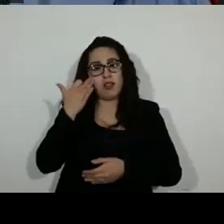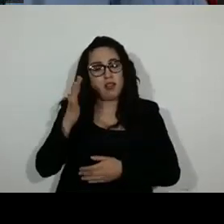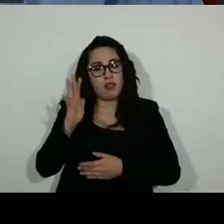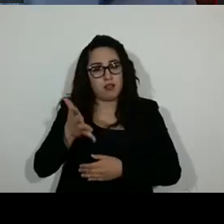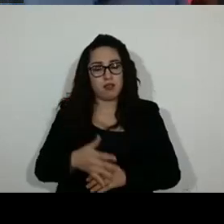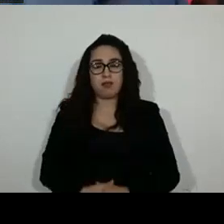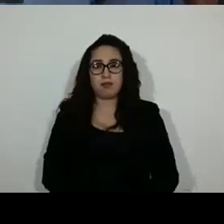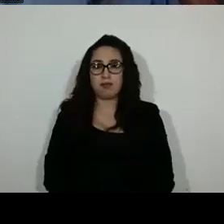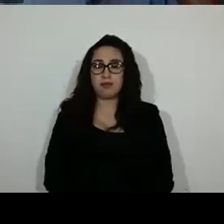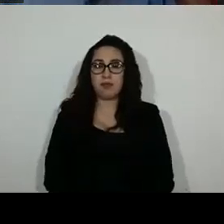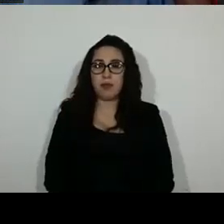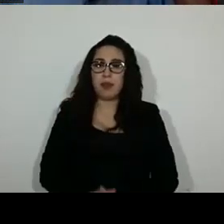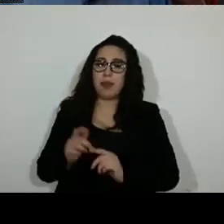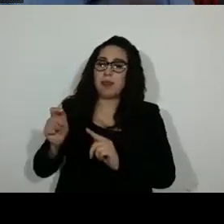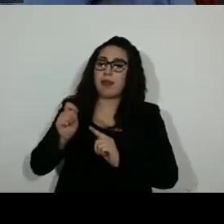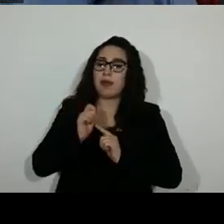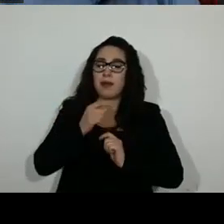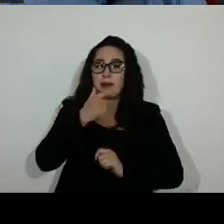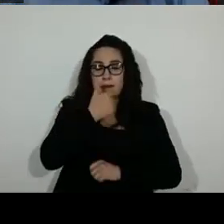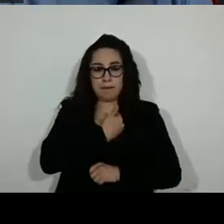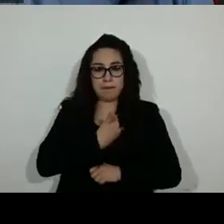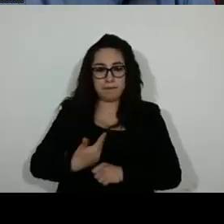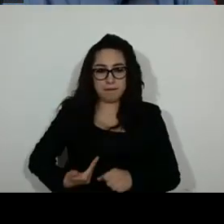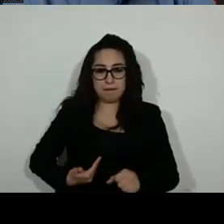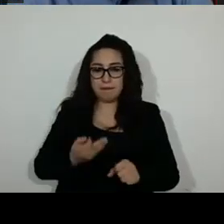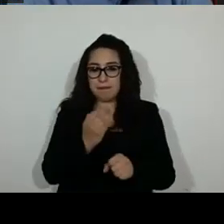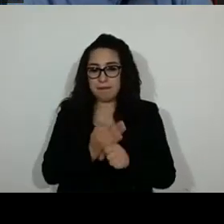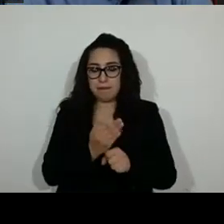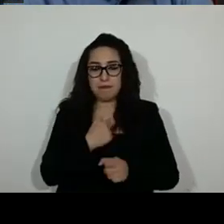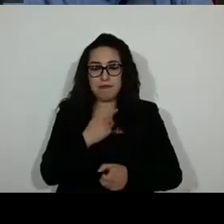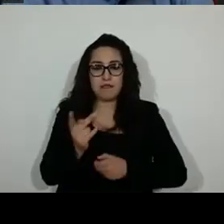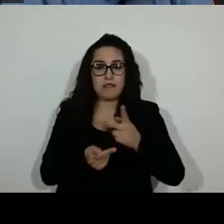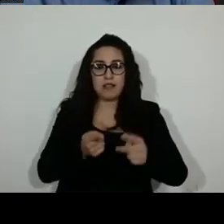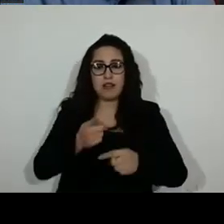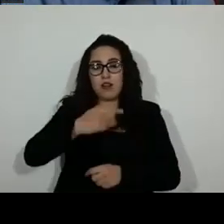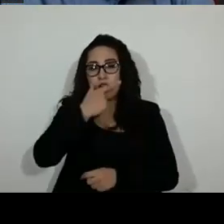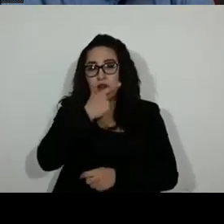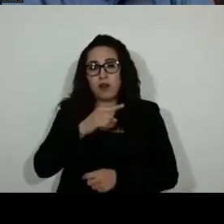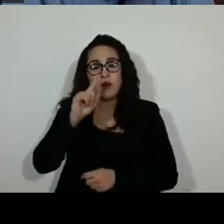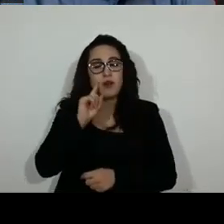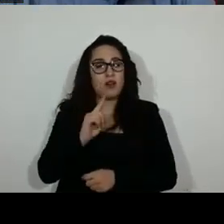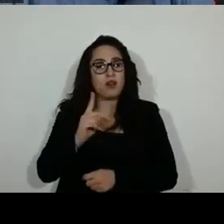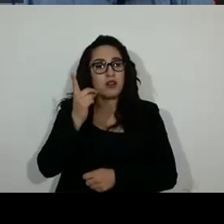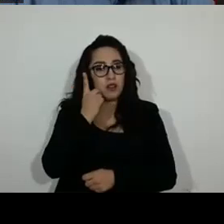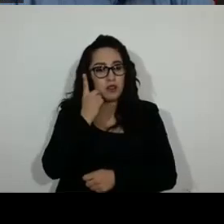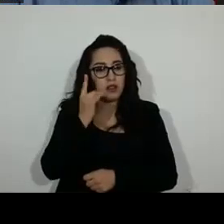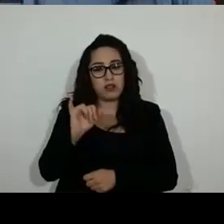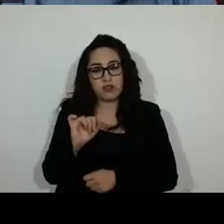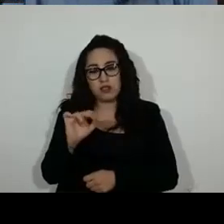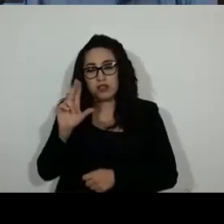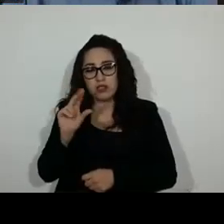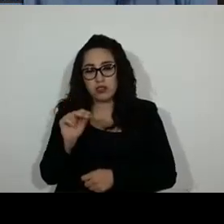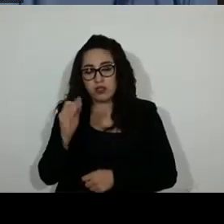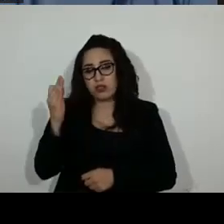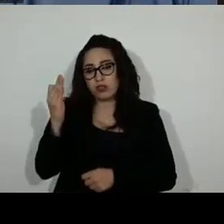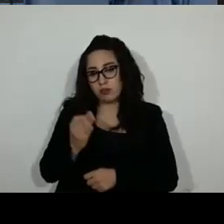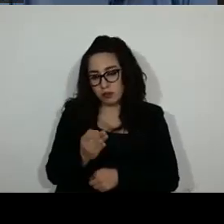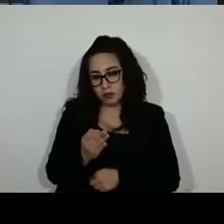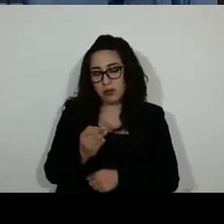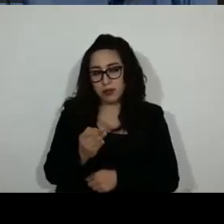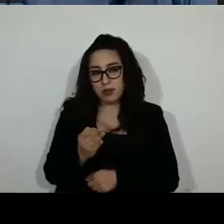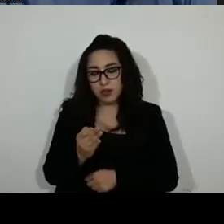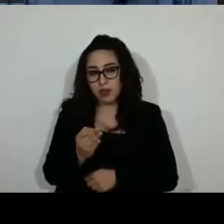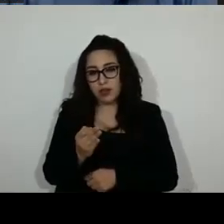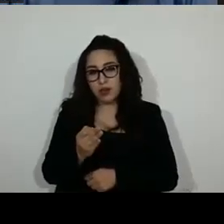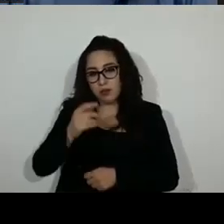Con instrucciones de la presidencia y en votación económica, se consulta a las diputadas y diputados integrantes de la comisión si